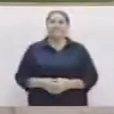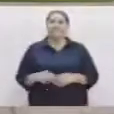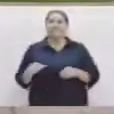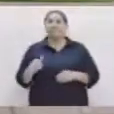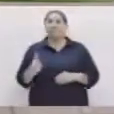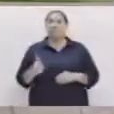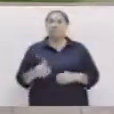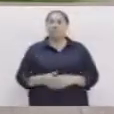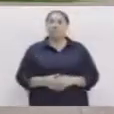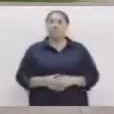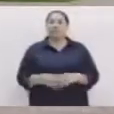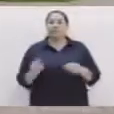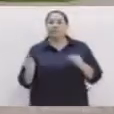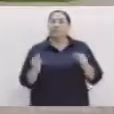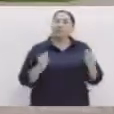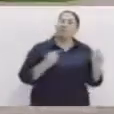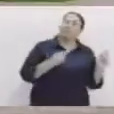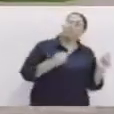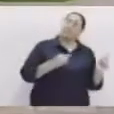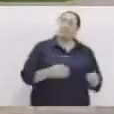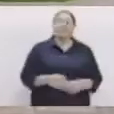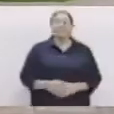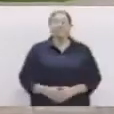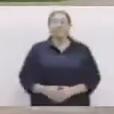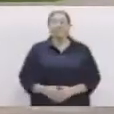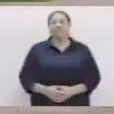Uno. Cambiamos hacia el otro lado.